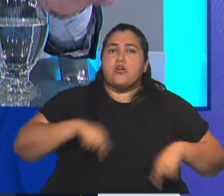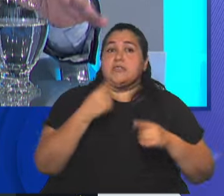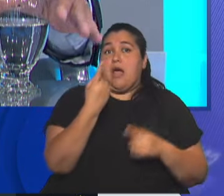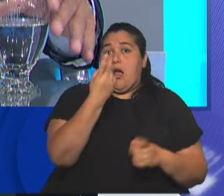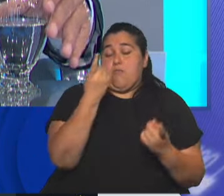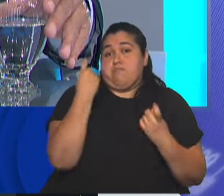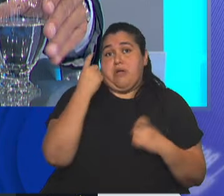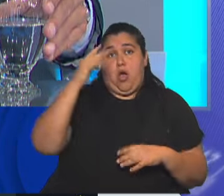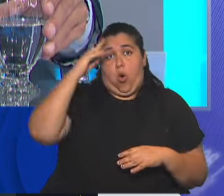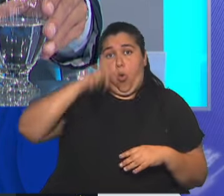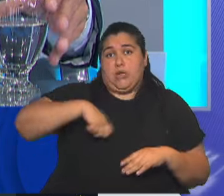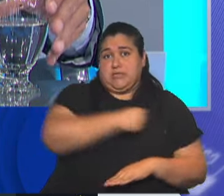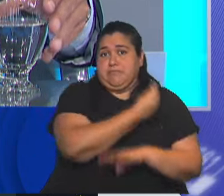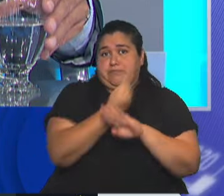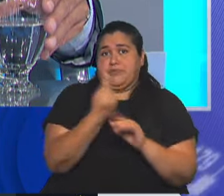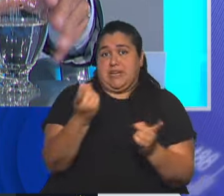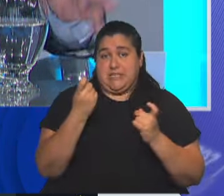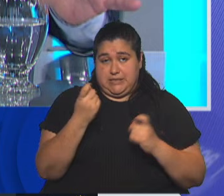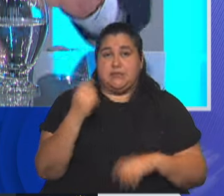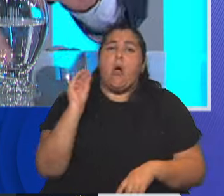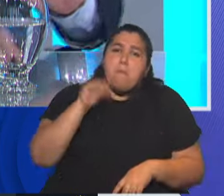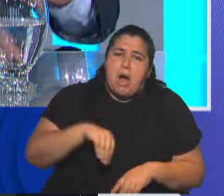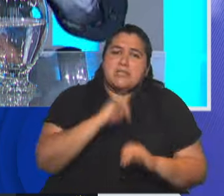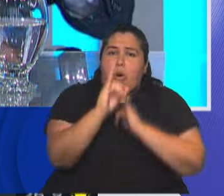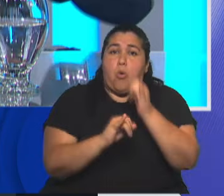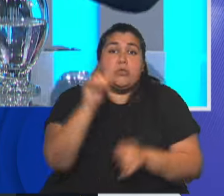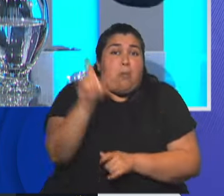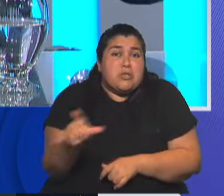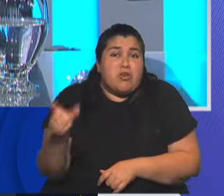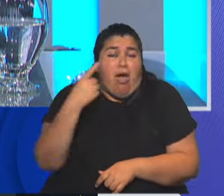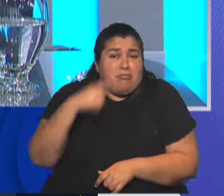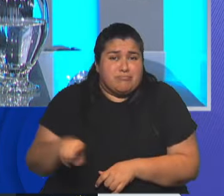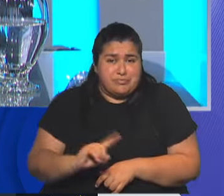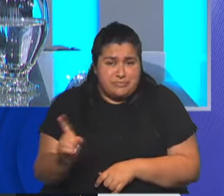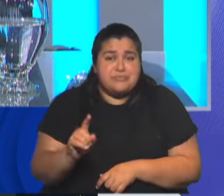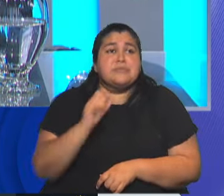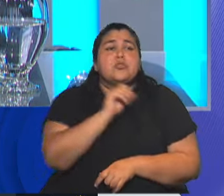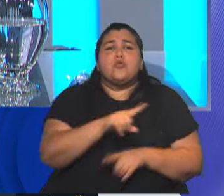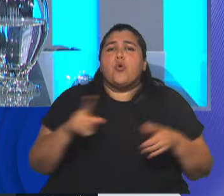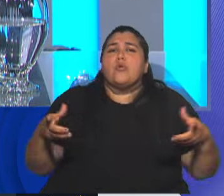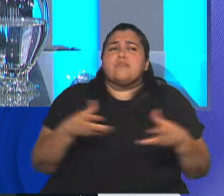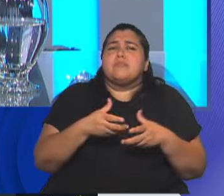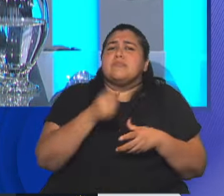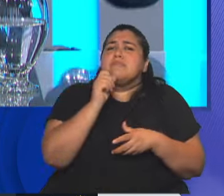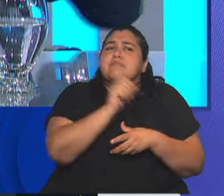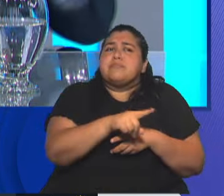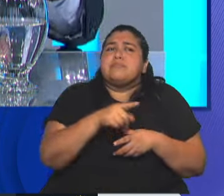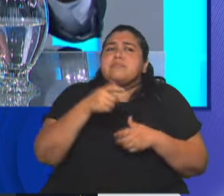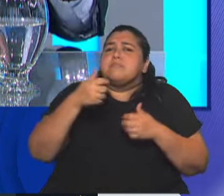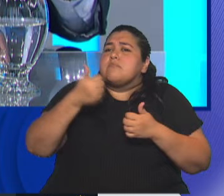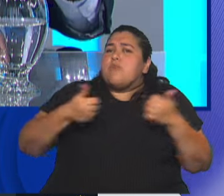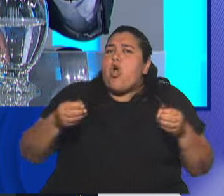un juez, y le voy a dar detalles que la gente no conoce. Todos sus pares lo aprecian,